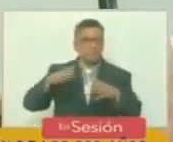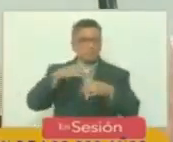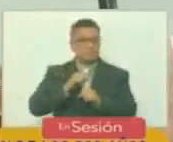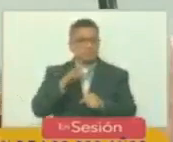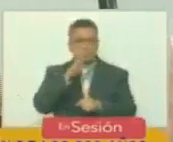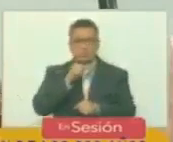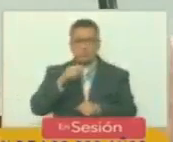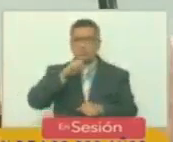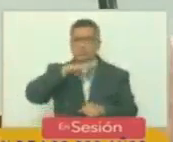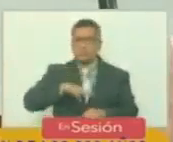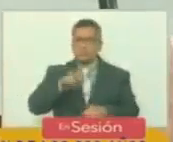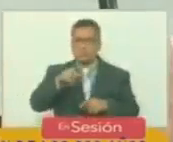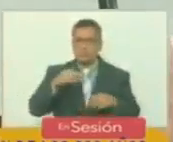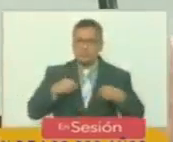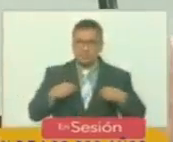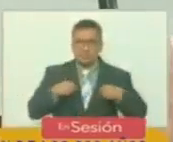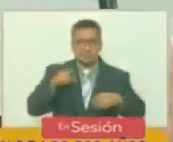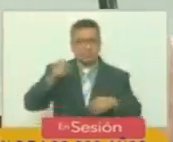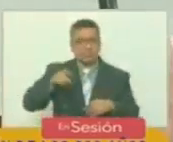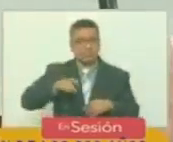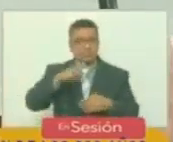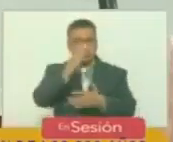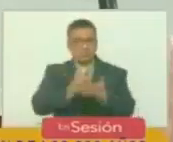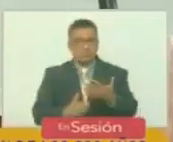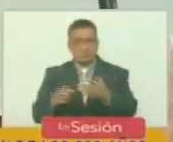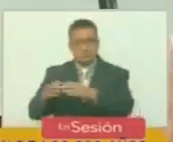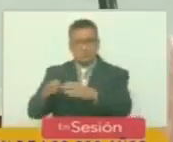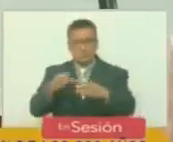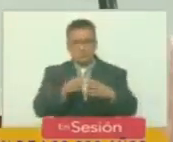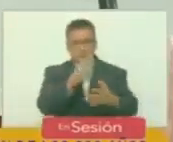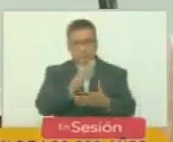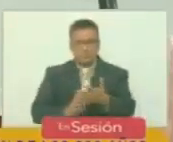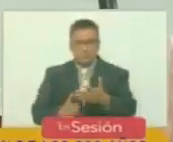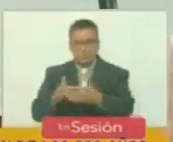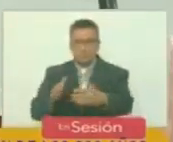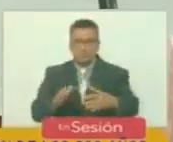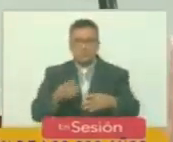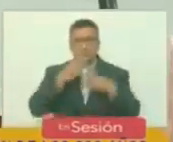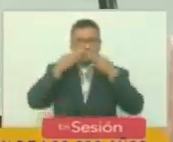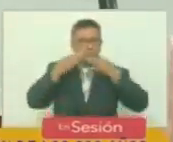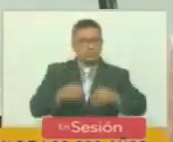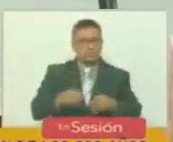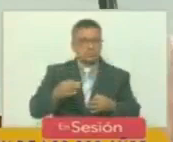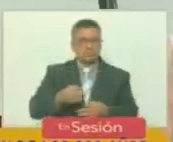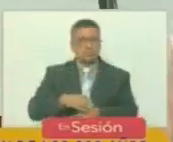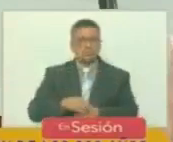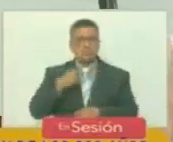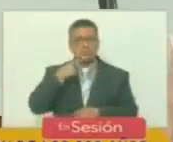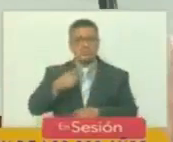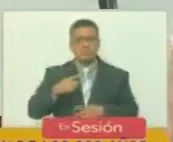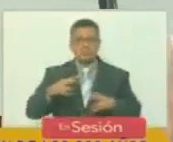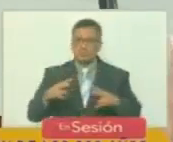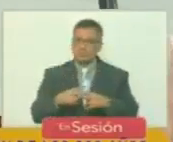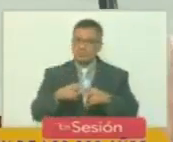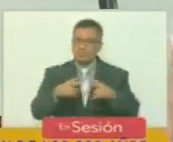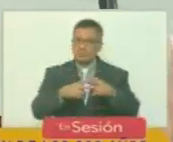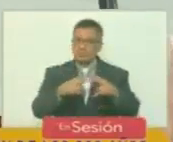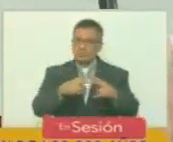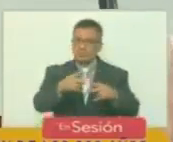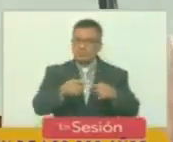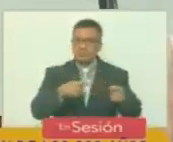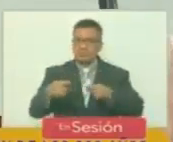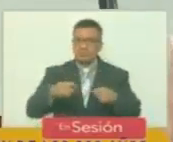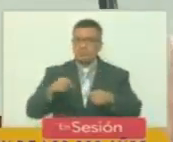historia sigue viva y necesitan dividir a nuestros pueblos pero la verdad verdadera es que ese encuentro luminoso